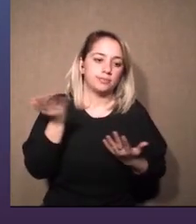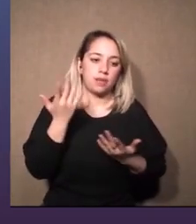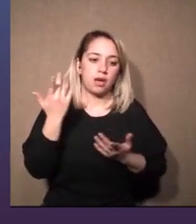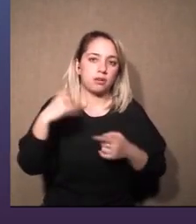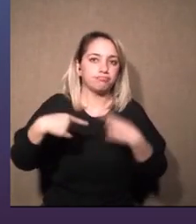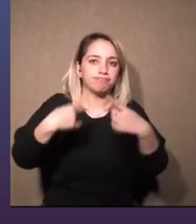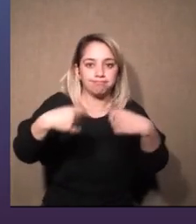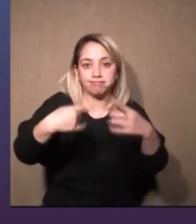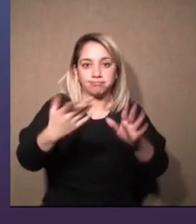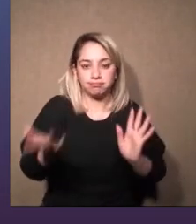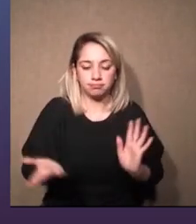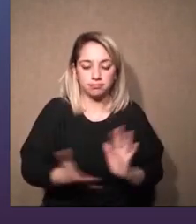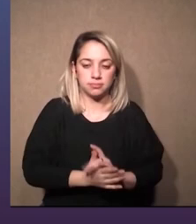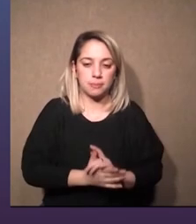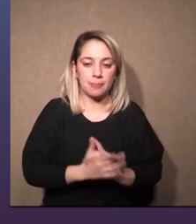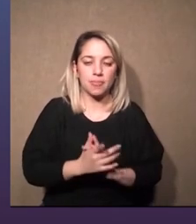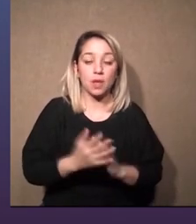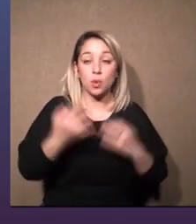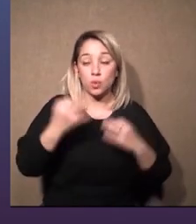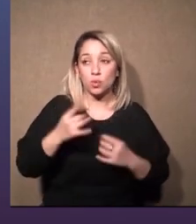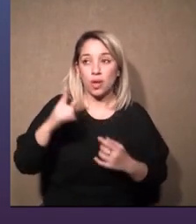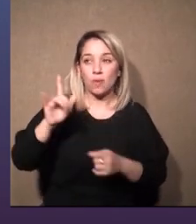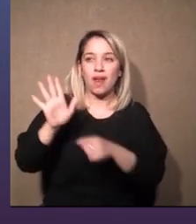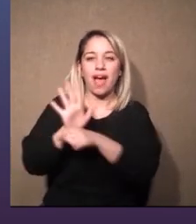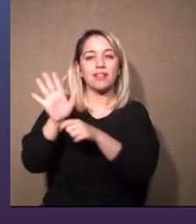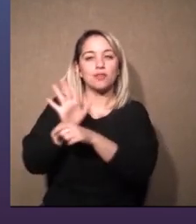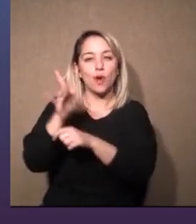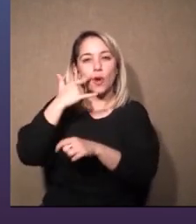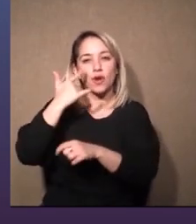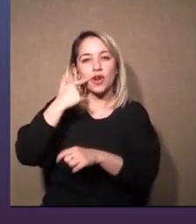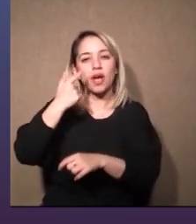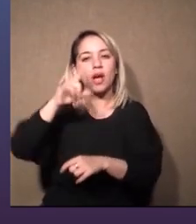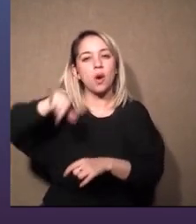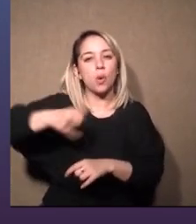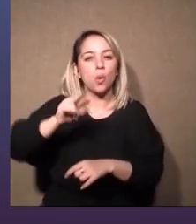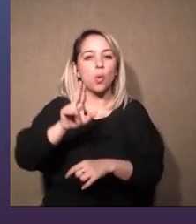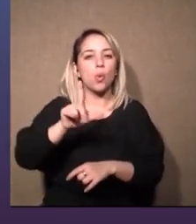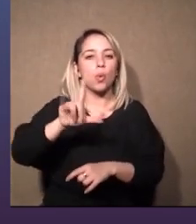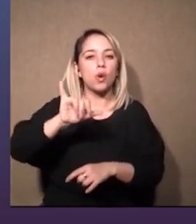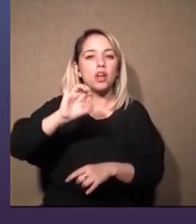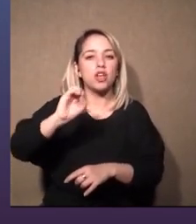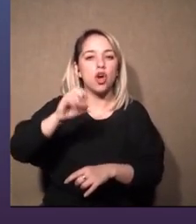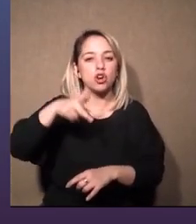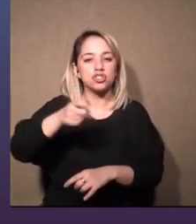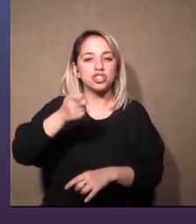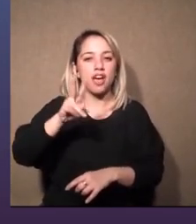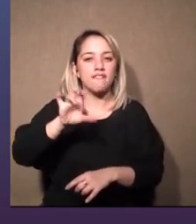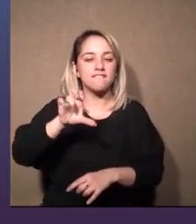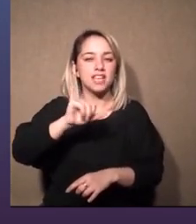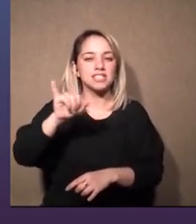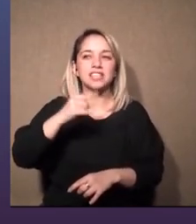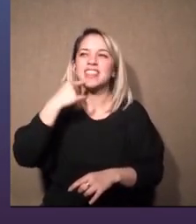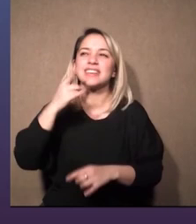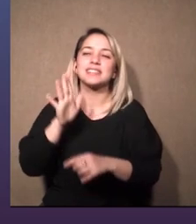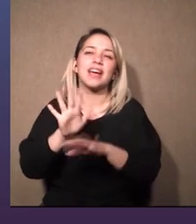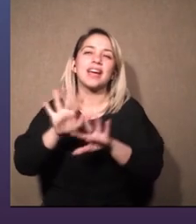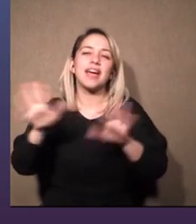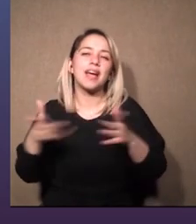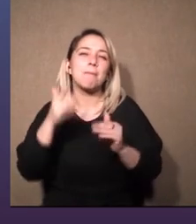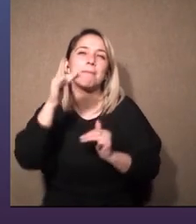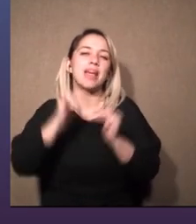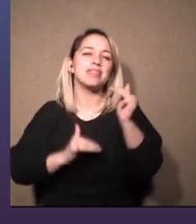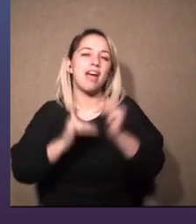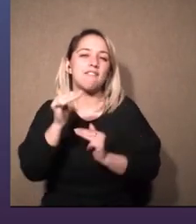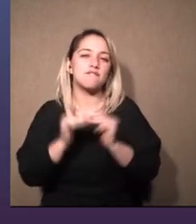hay un actor argentino Julio Chávez que dice que la función es como despegar un avión y tiene que